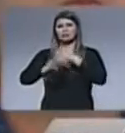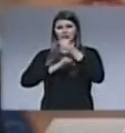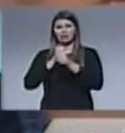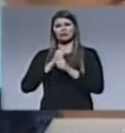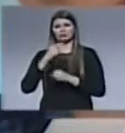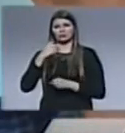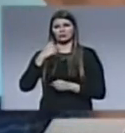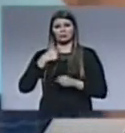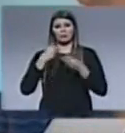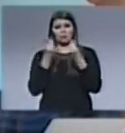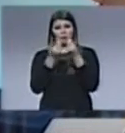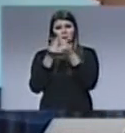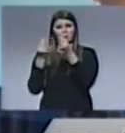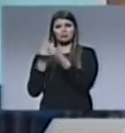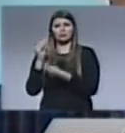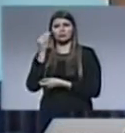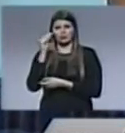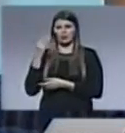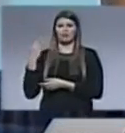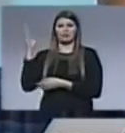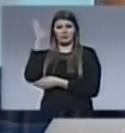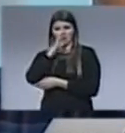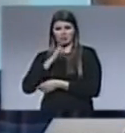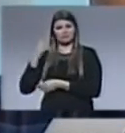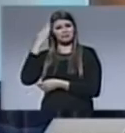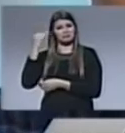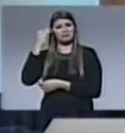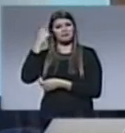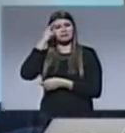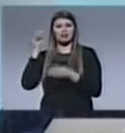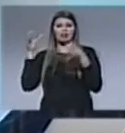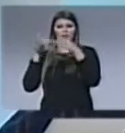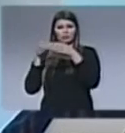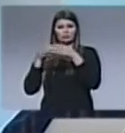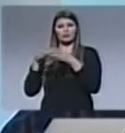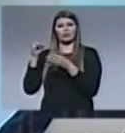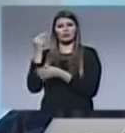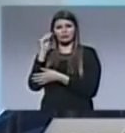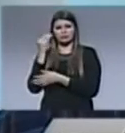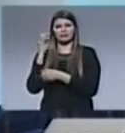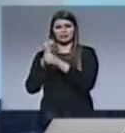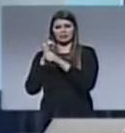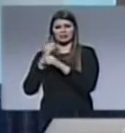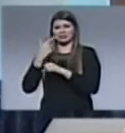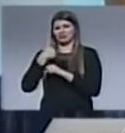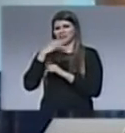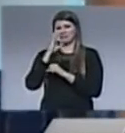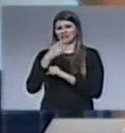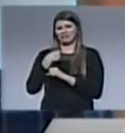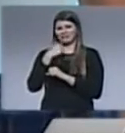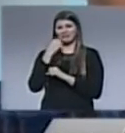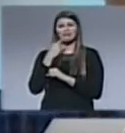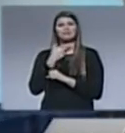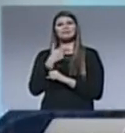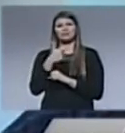y muchos jóvenes me invitaban en Brasil a reuniones de jóvenes. Yo nunca me animé mucho a